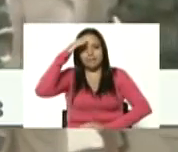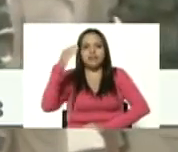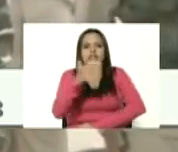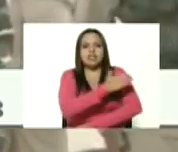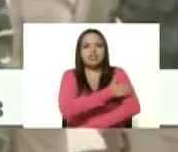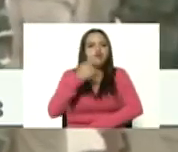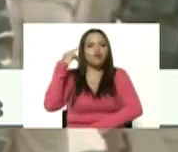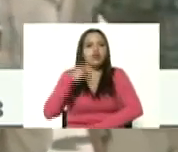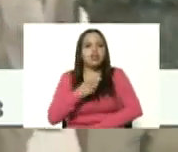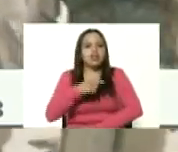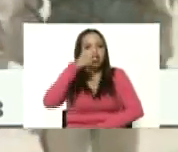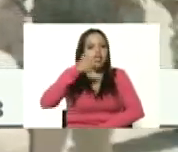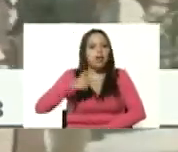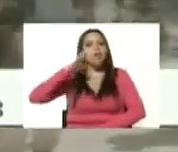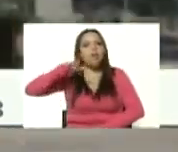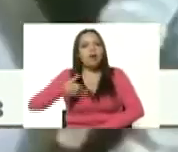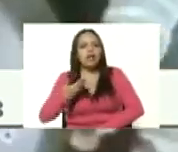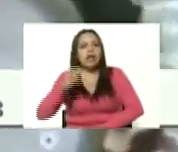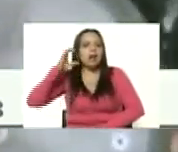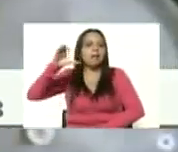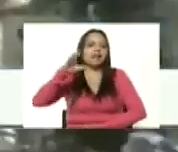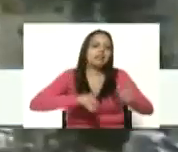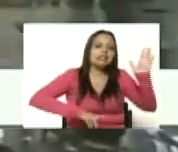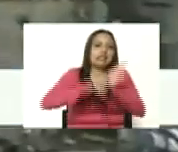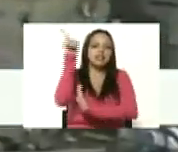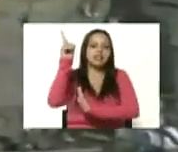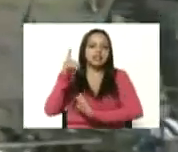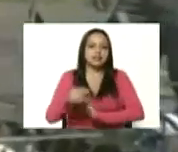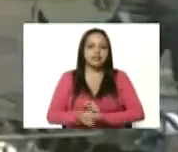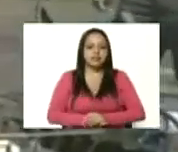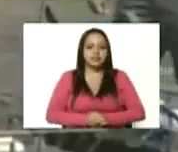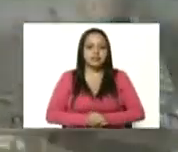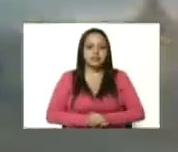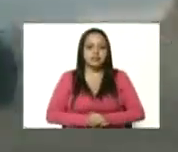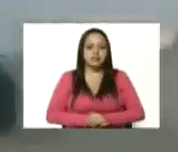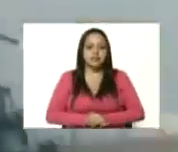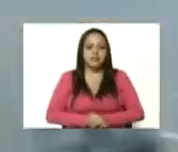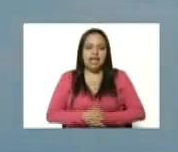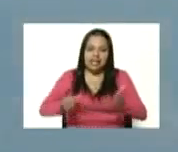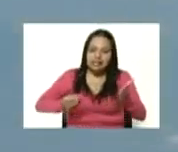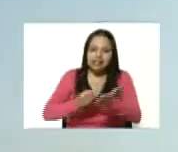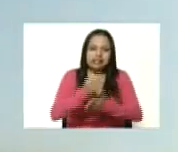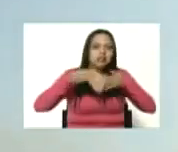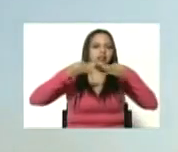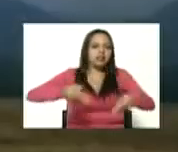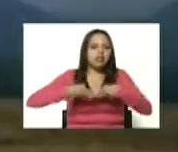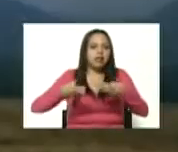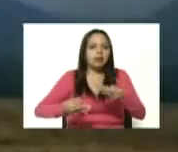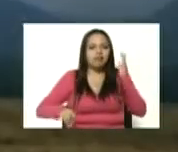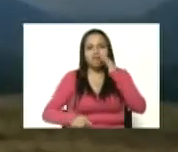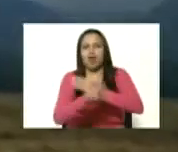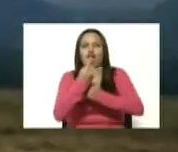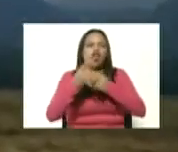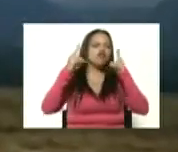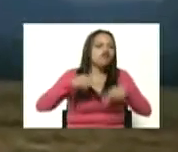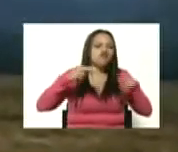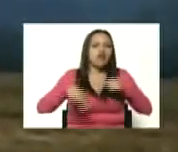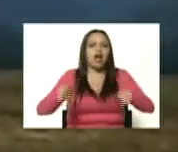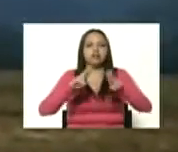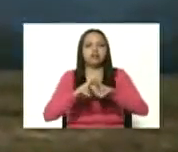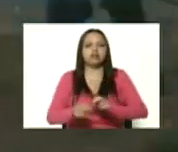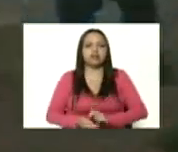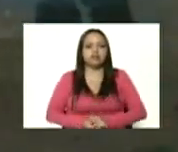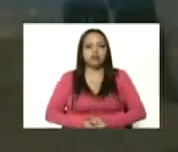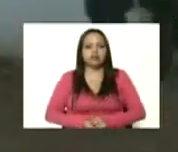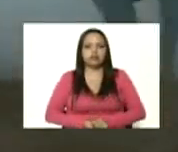donde el pueblo puede leales siempre cobay somos todos